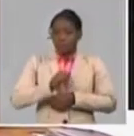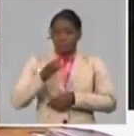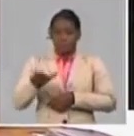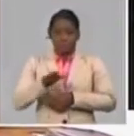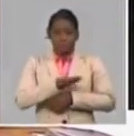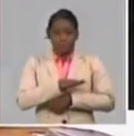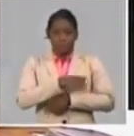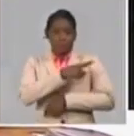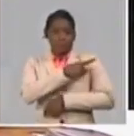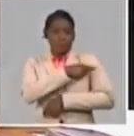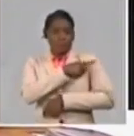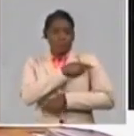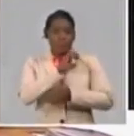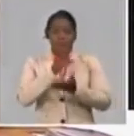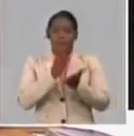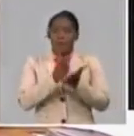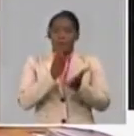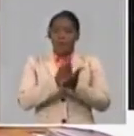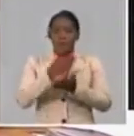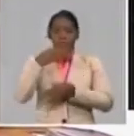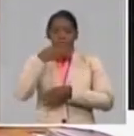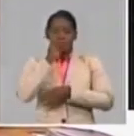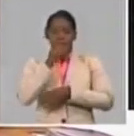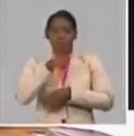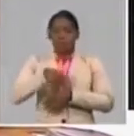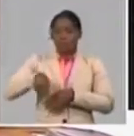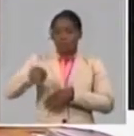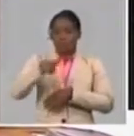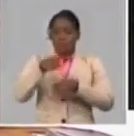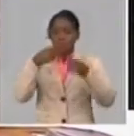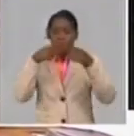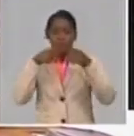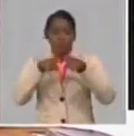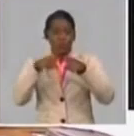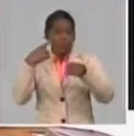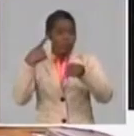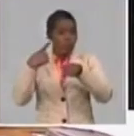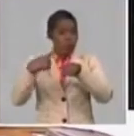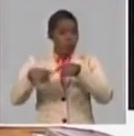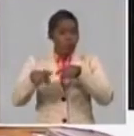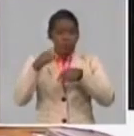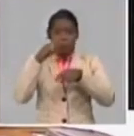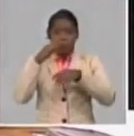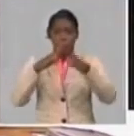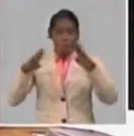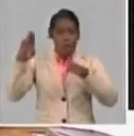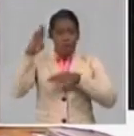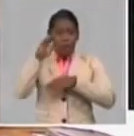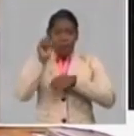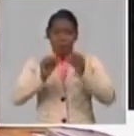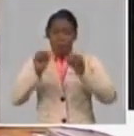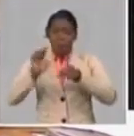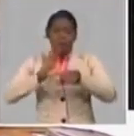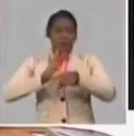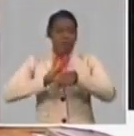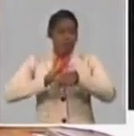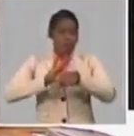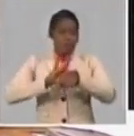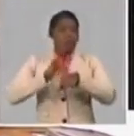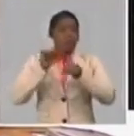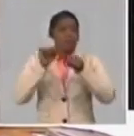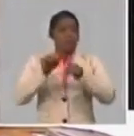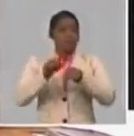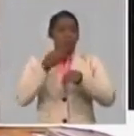especiales y círculos infantiles, junto a 48 mil adultos mayores con riesgo, reciben también